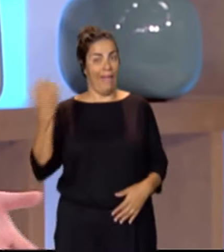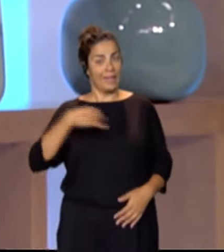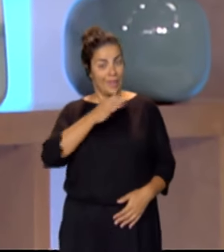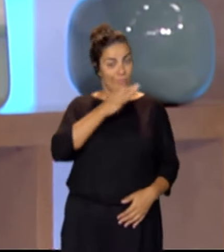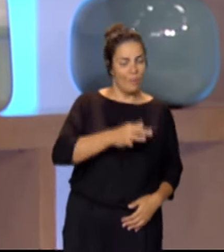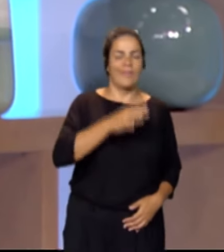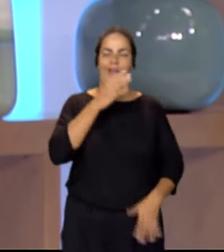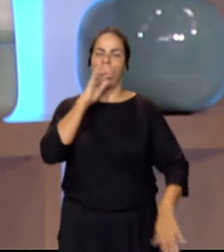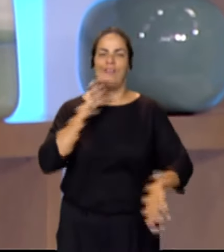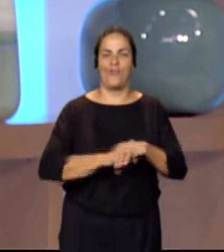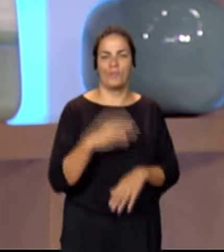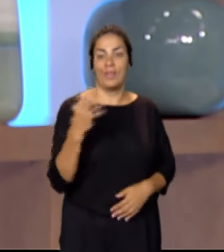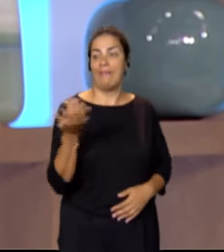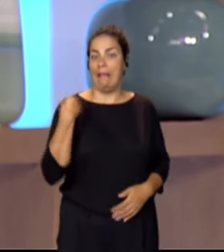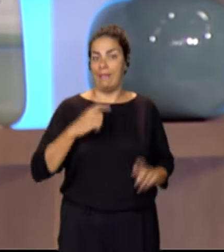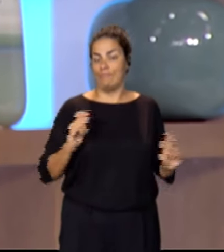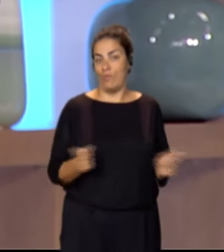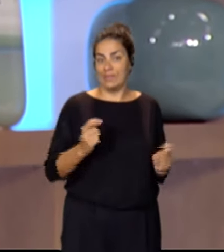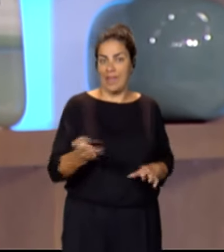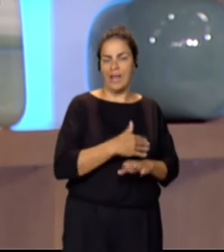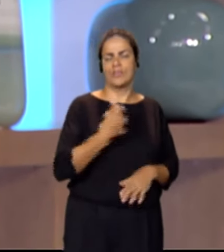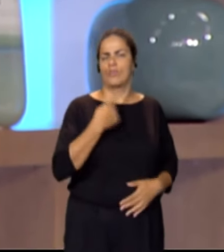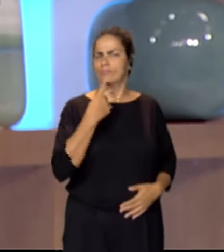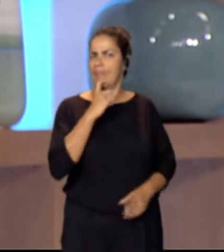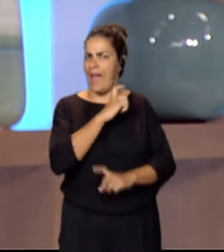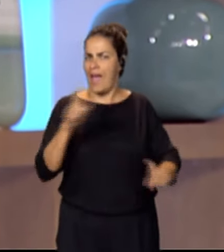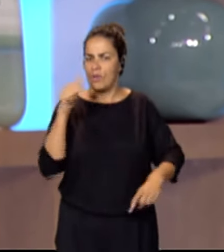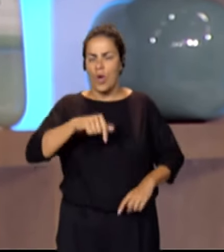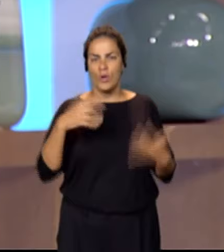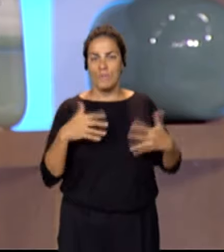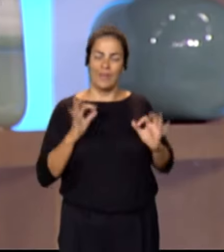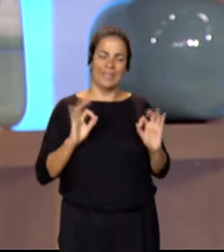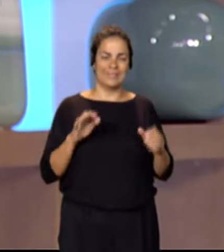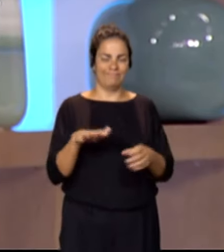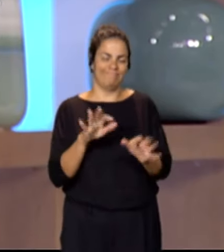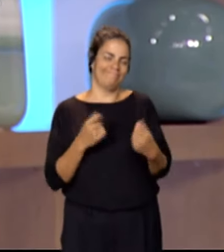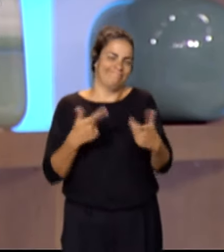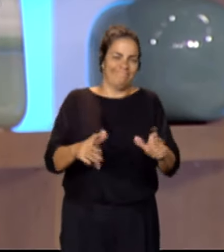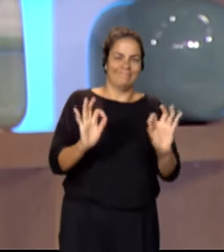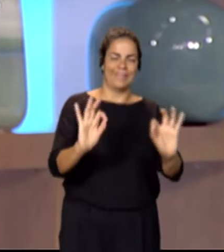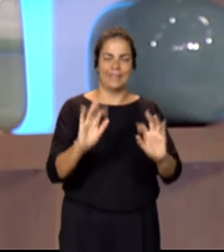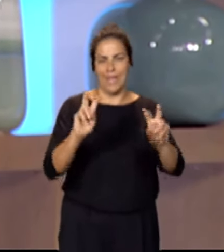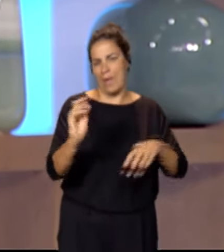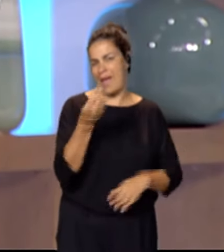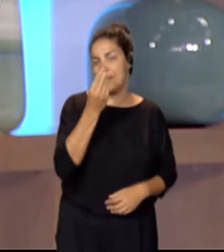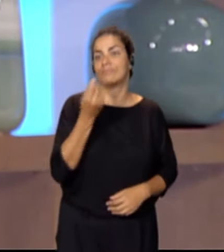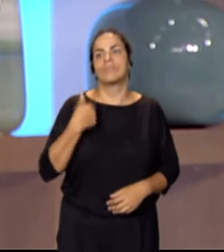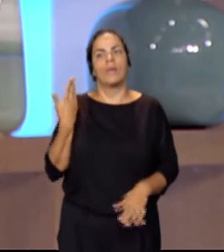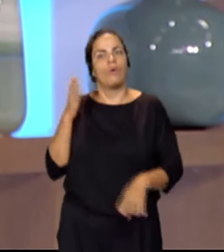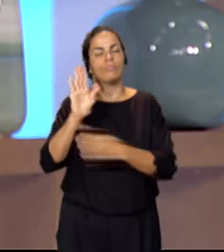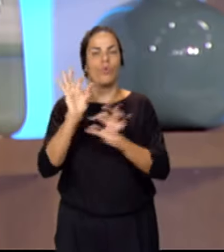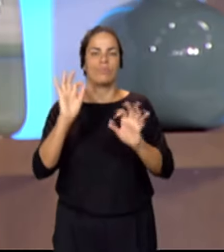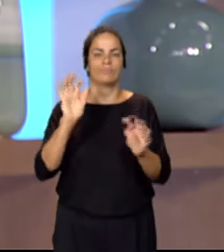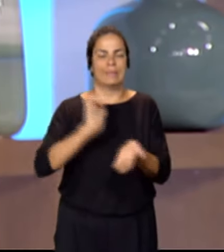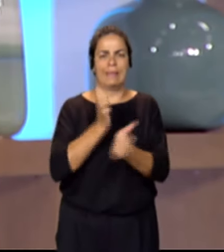y ya les había dicho antes de irnos a publicidad que hoy miércoles en nuestro espacio gastronómico les íbamos a enseñar un queso premiado. sido elegido